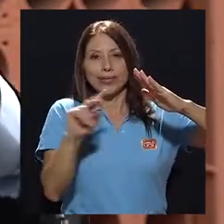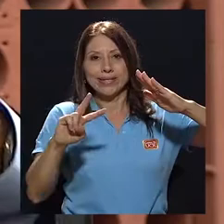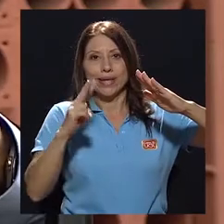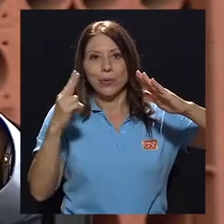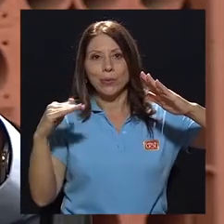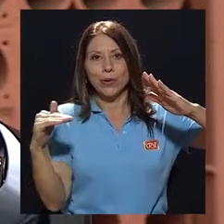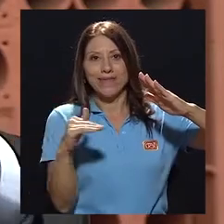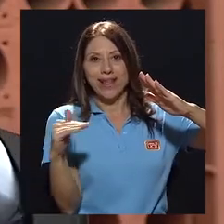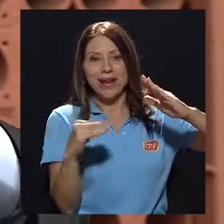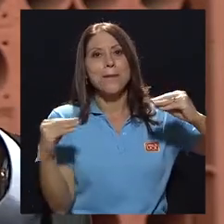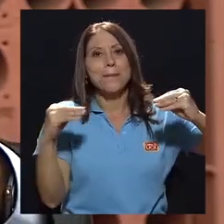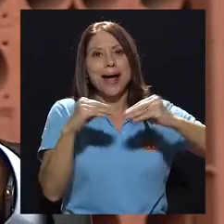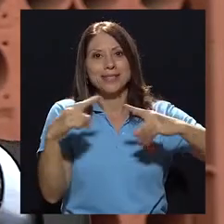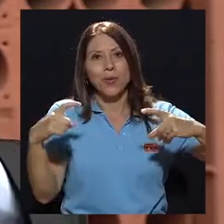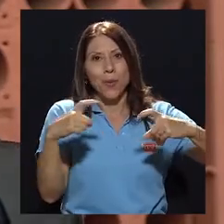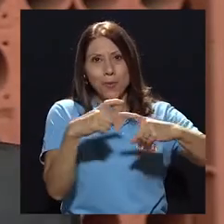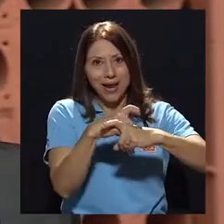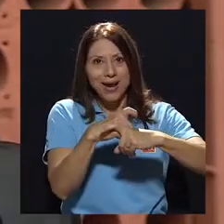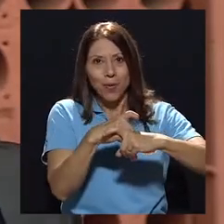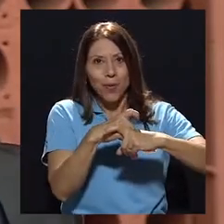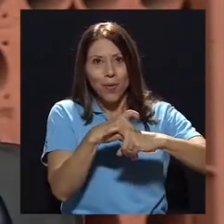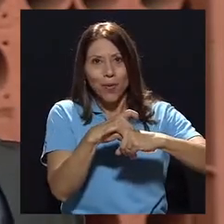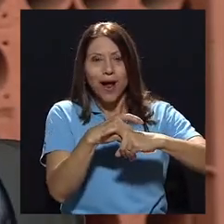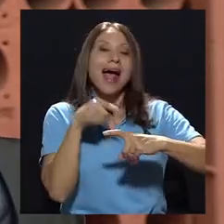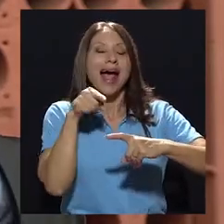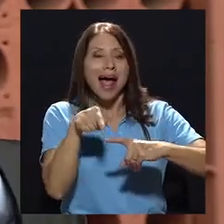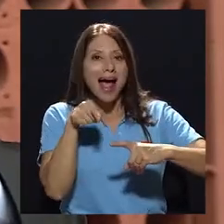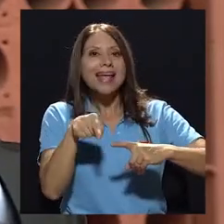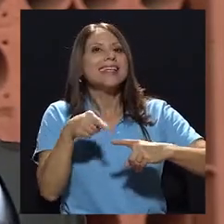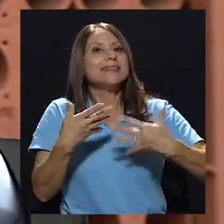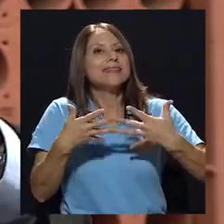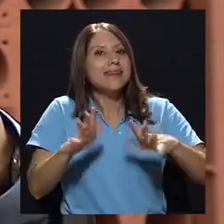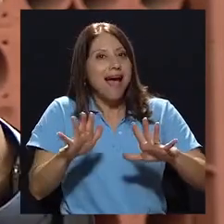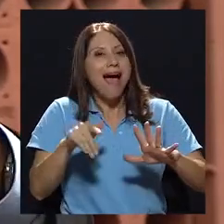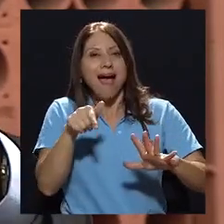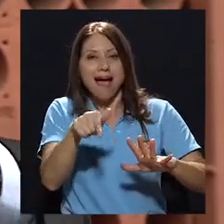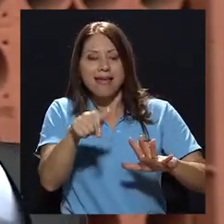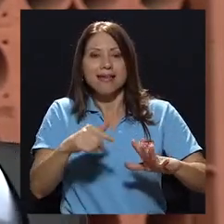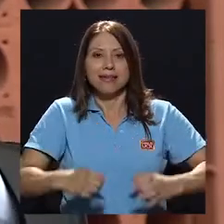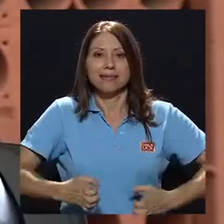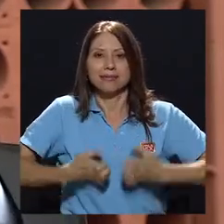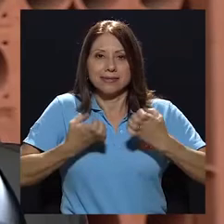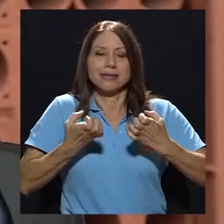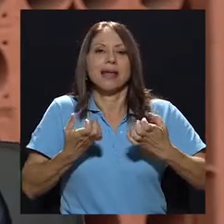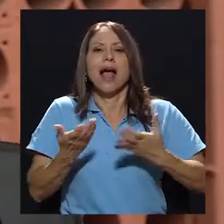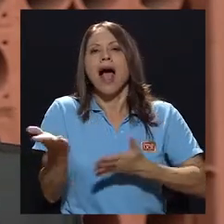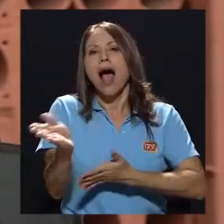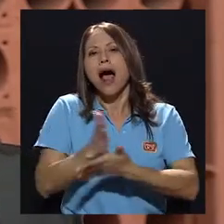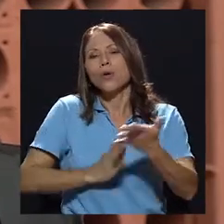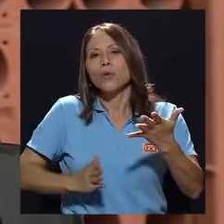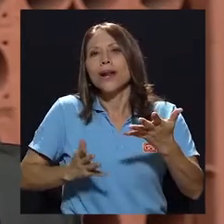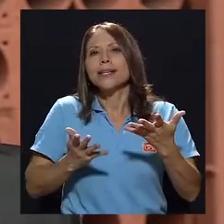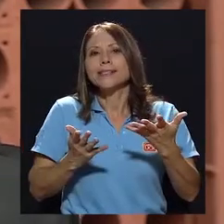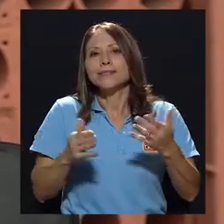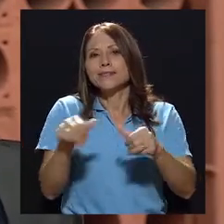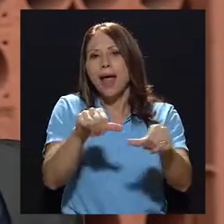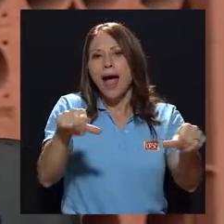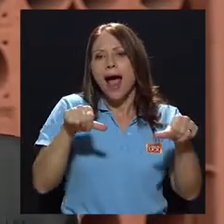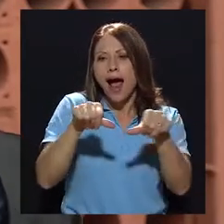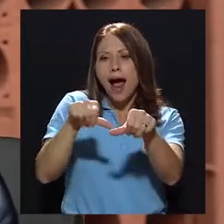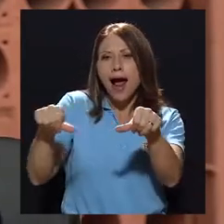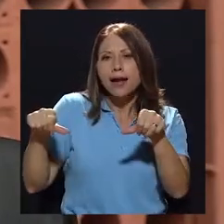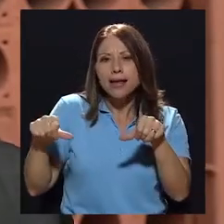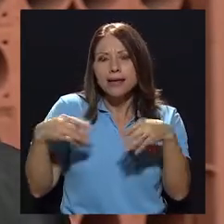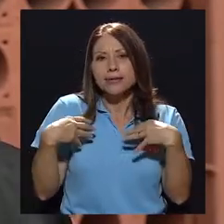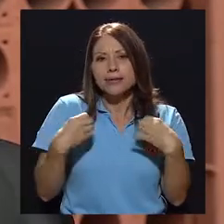más complejo, que era lo que hablábamos de nivel de complejidad. Ya existen, ahí a ese nivel existen algunas áreas de